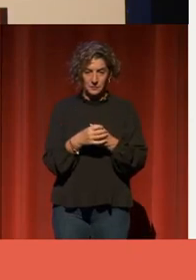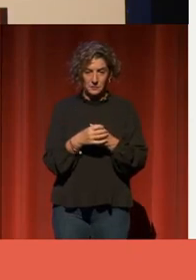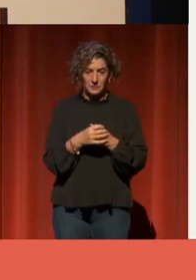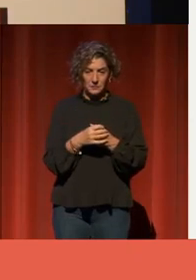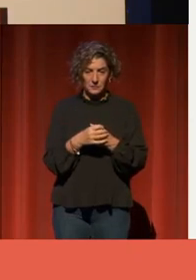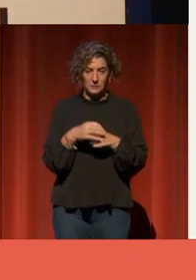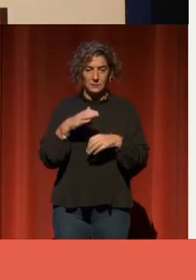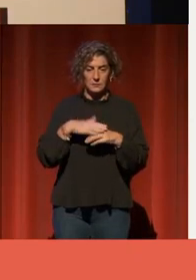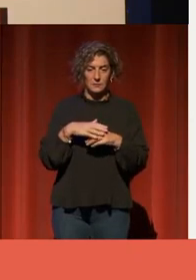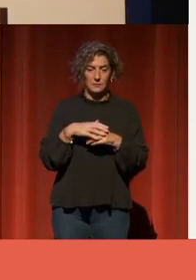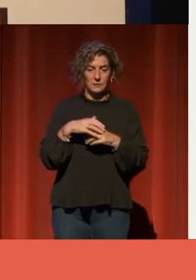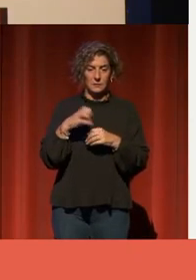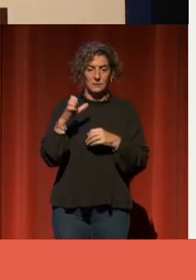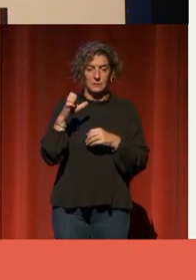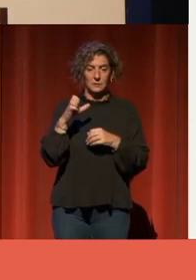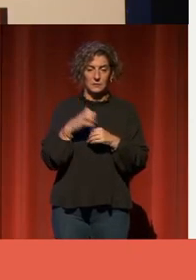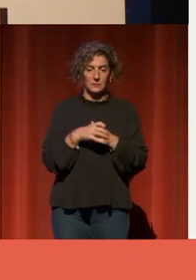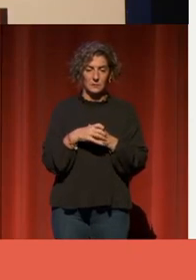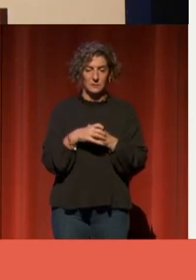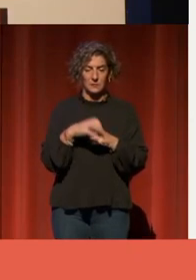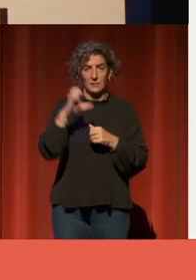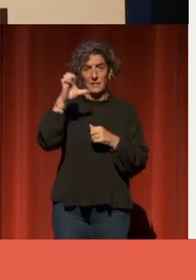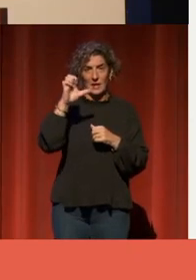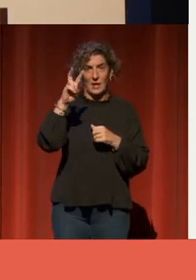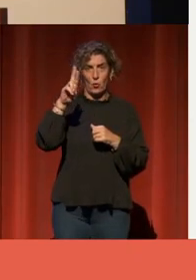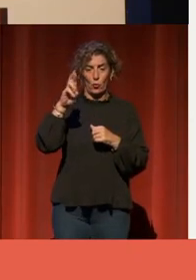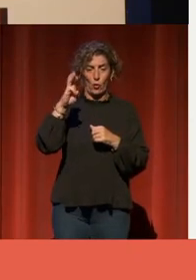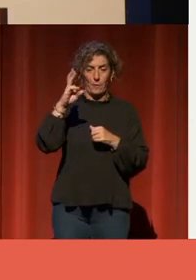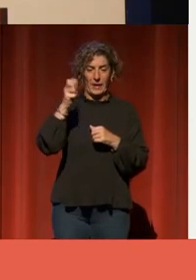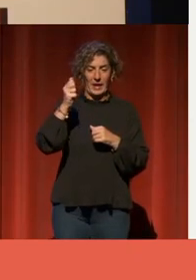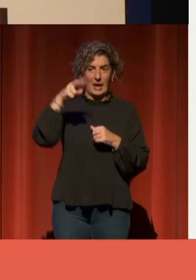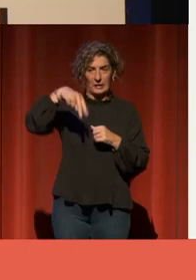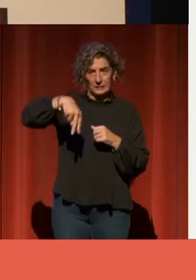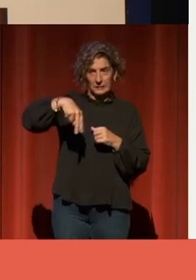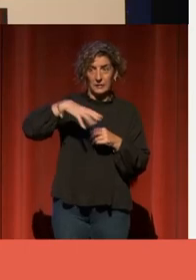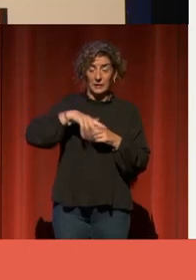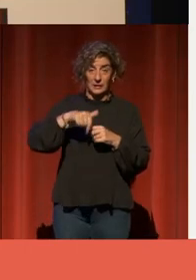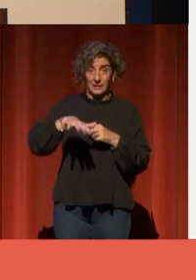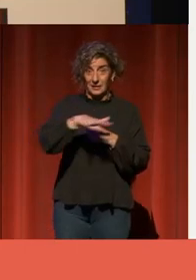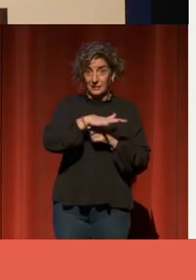Y básicamente lo que venía a contar es que el espacio de datos